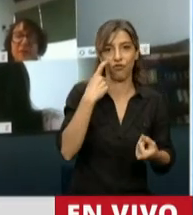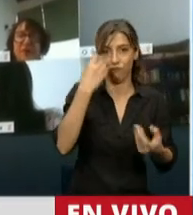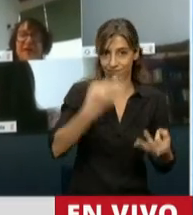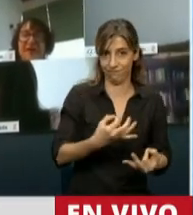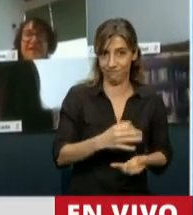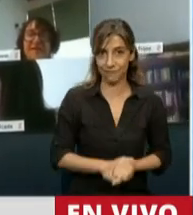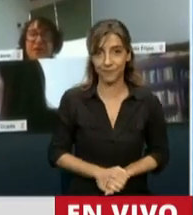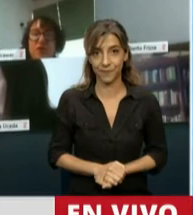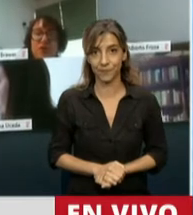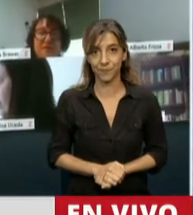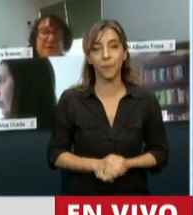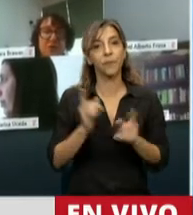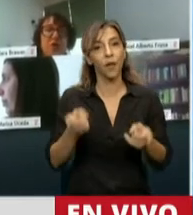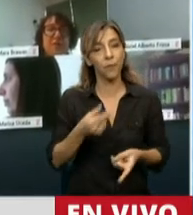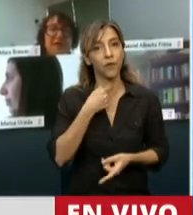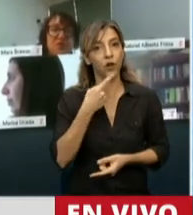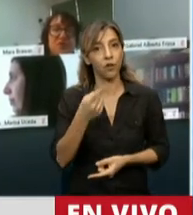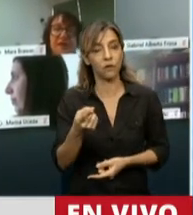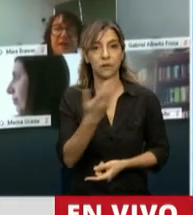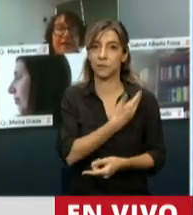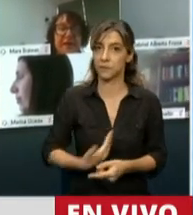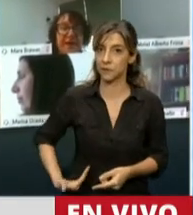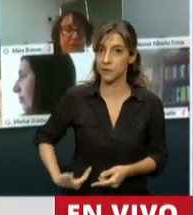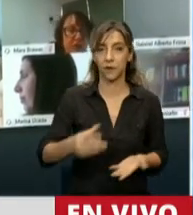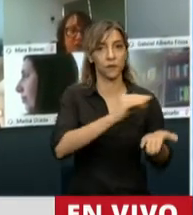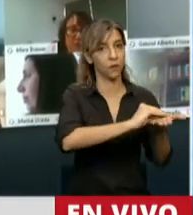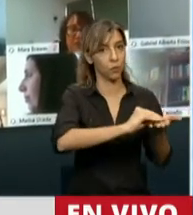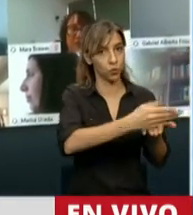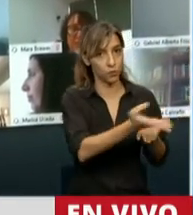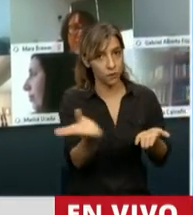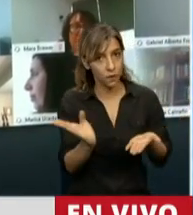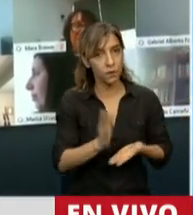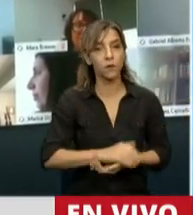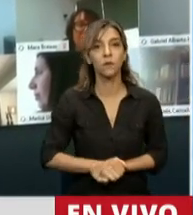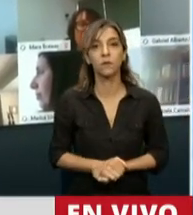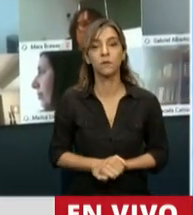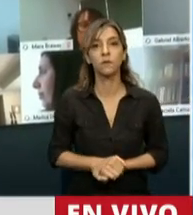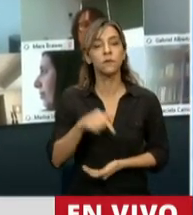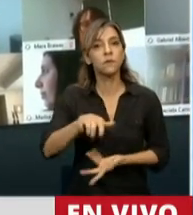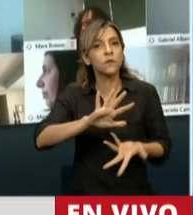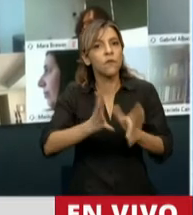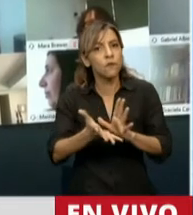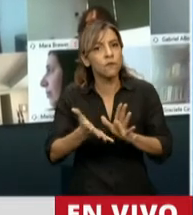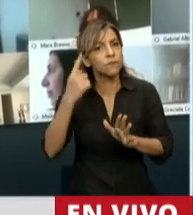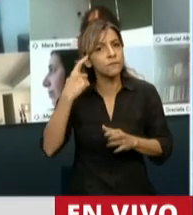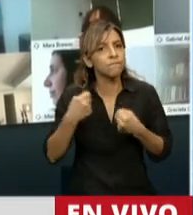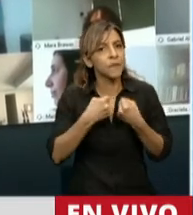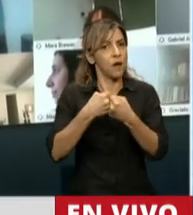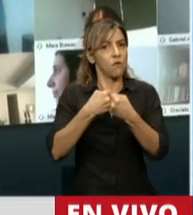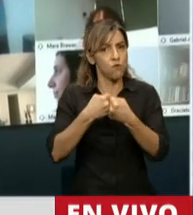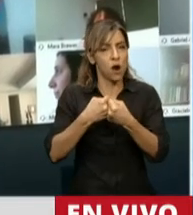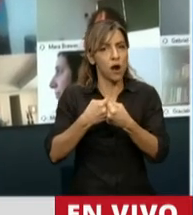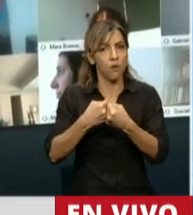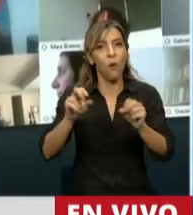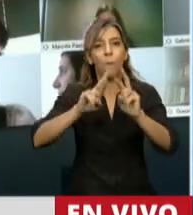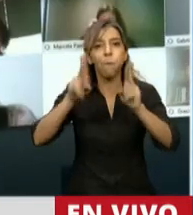señor Presidente, señores diputados, que con la negociación que ha culminado, que